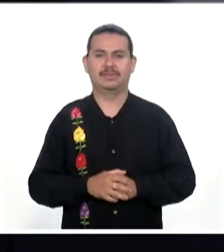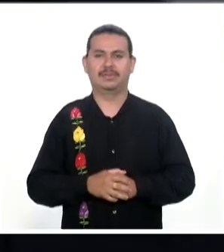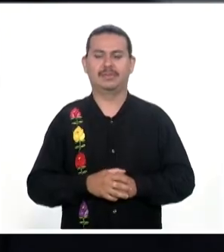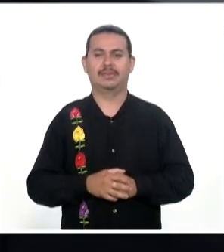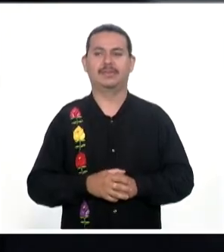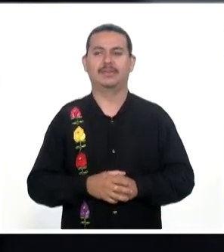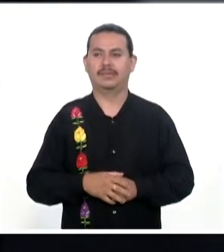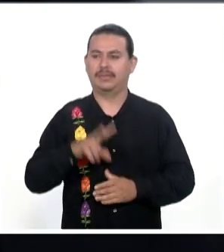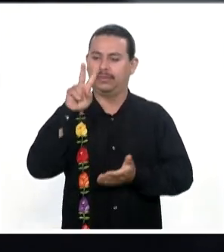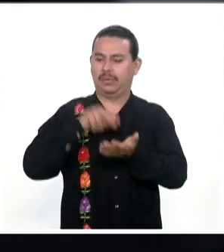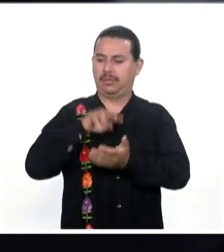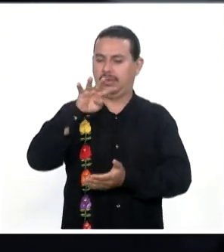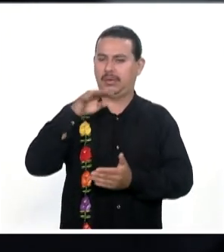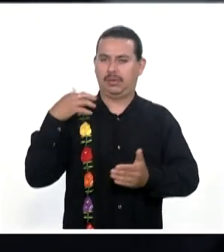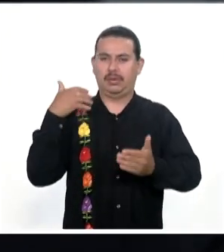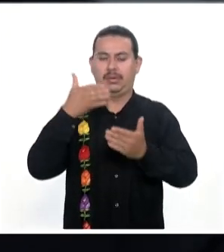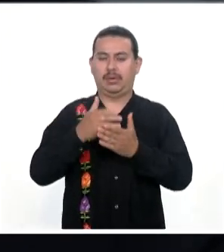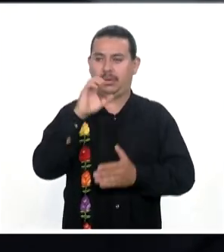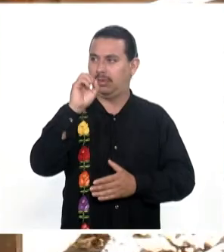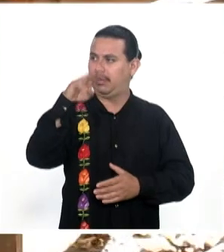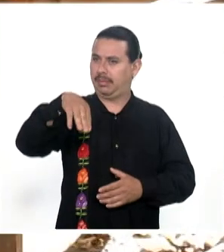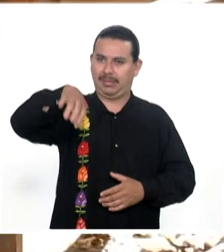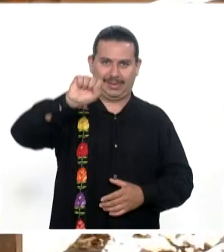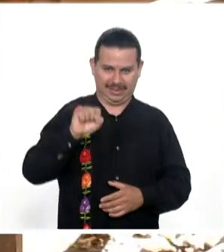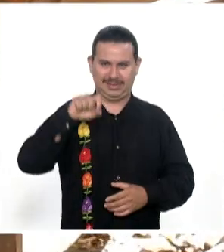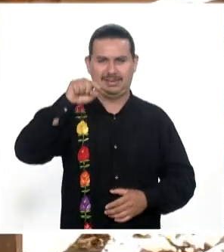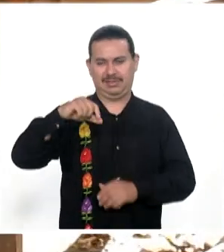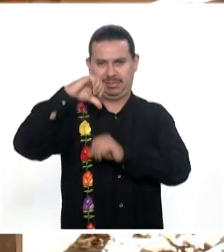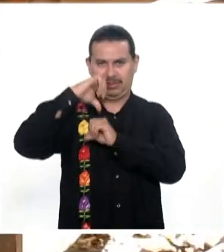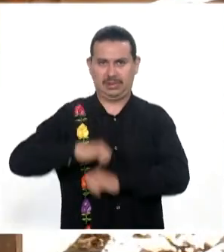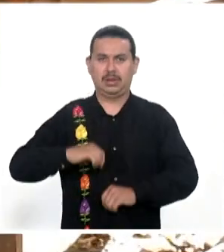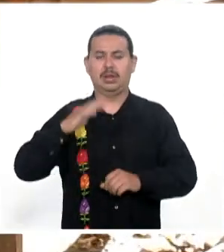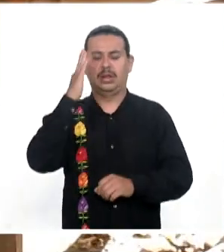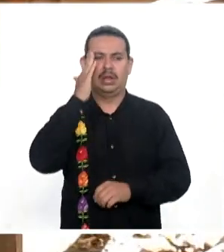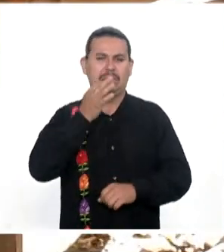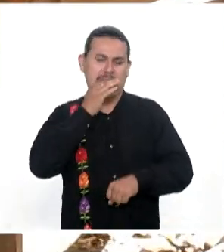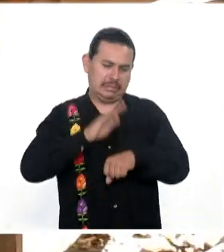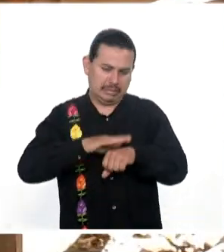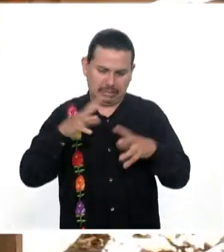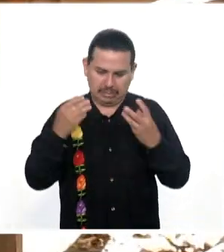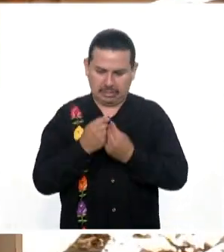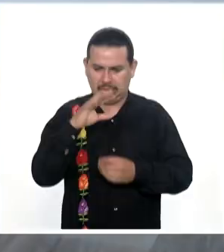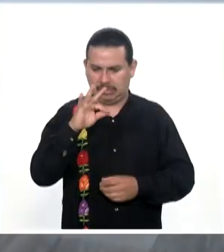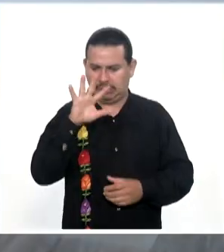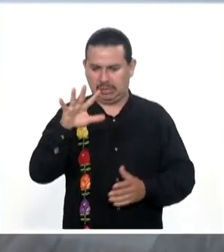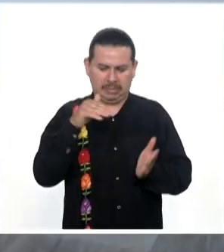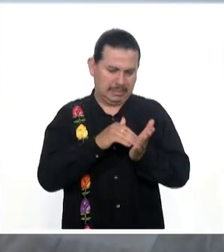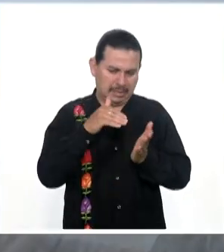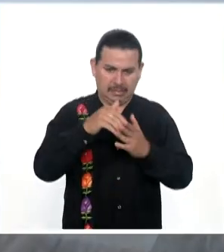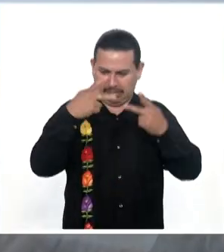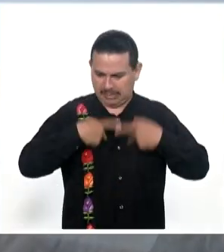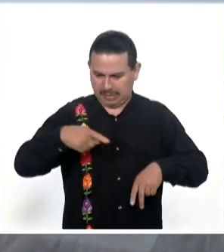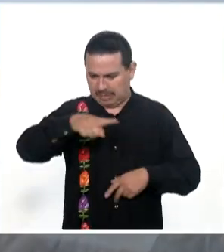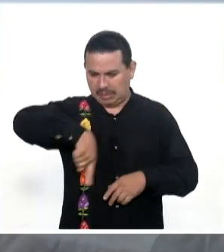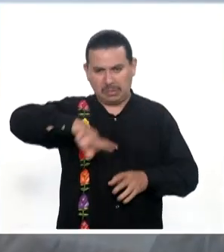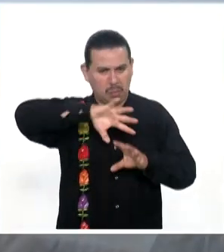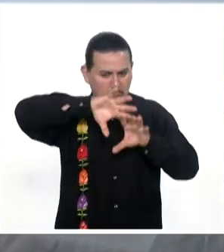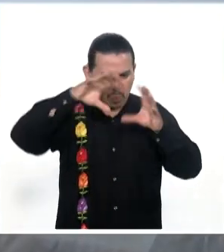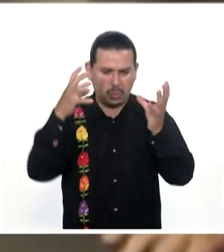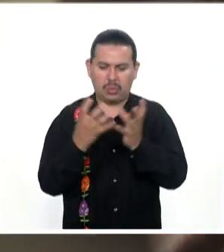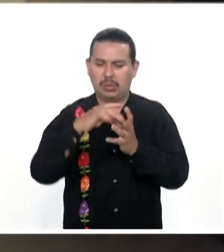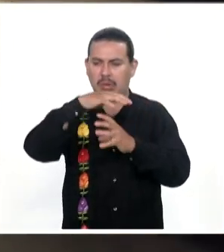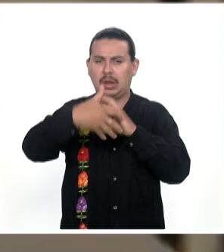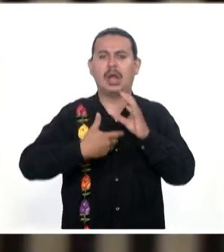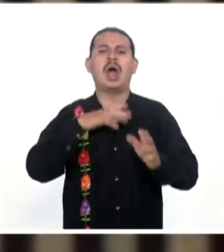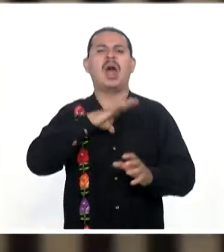Durante 2019 La Organización Mundial De la Salud Estimó Que alrededor De 45 millones De personas En todo el mundo